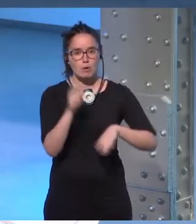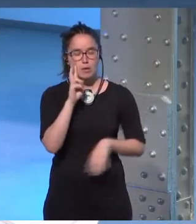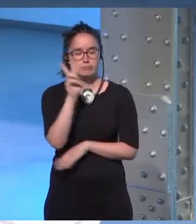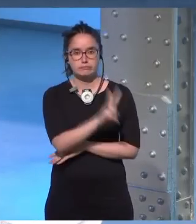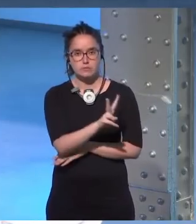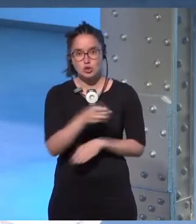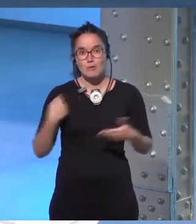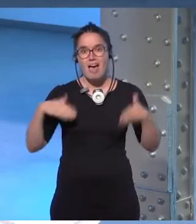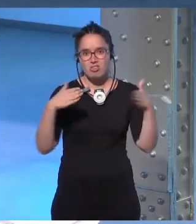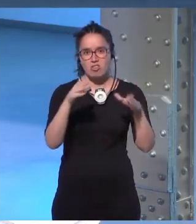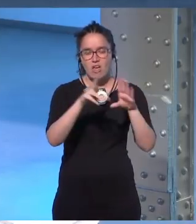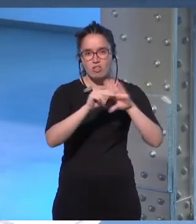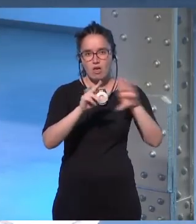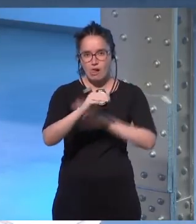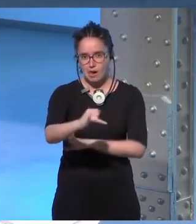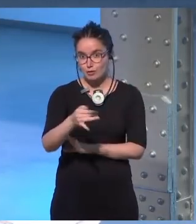época había videoclubes todavía.